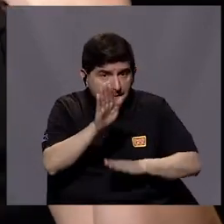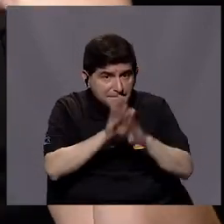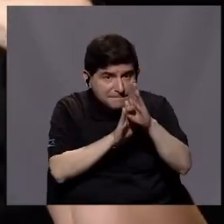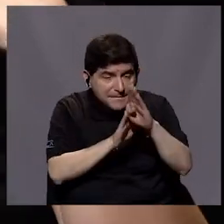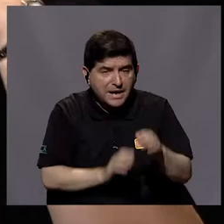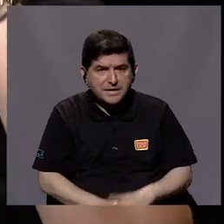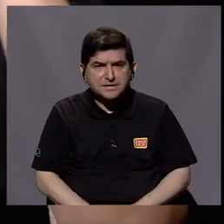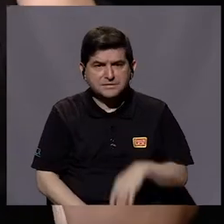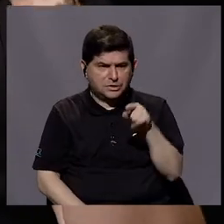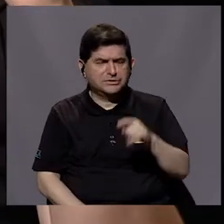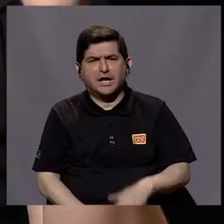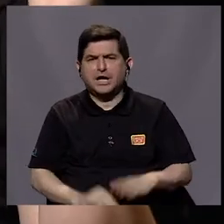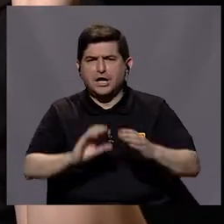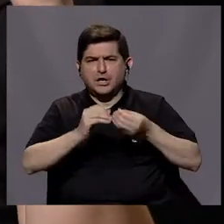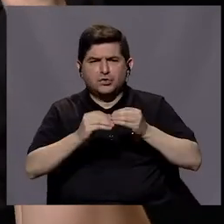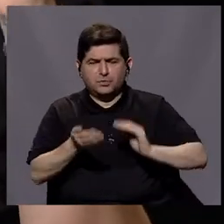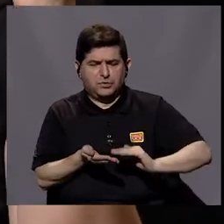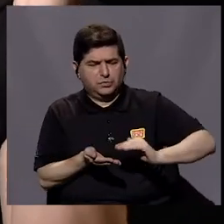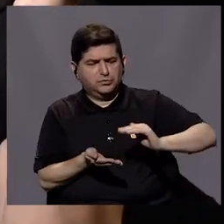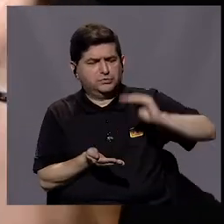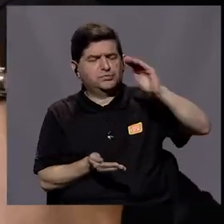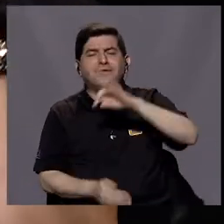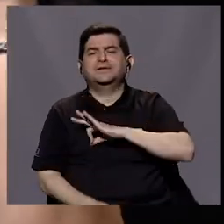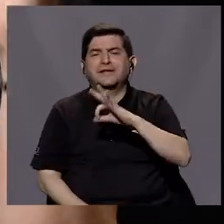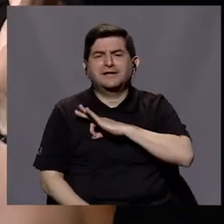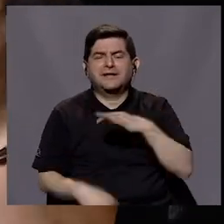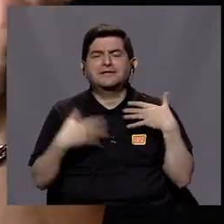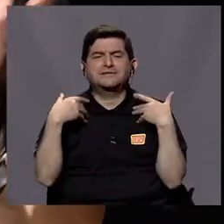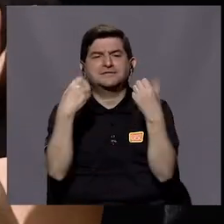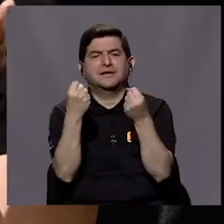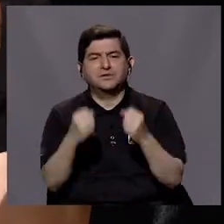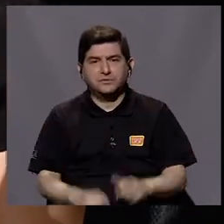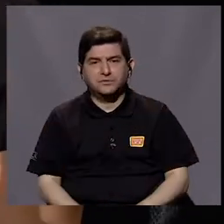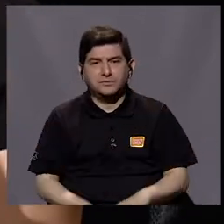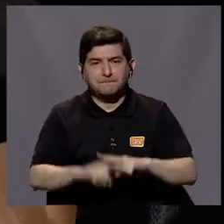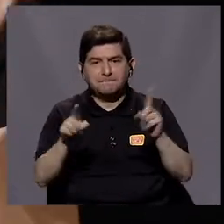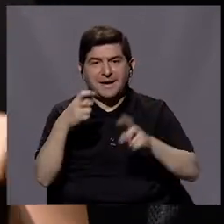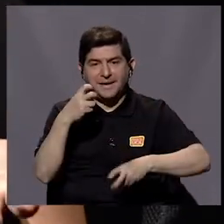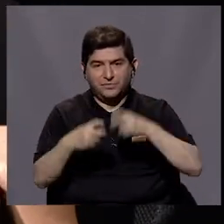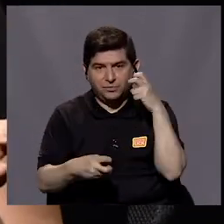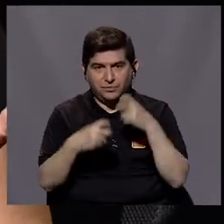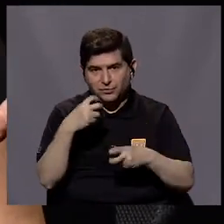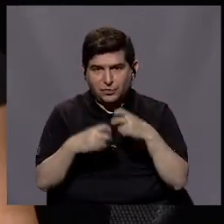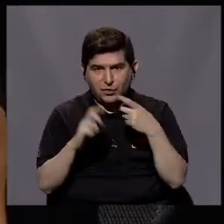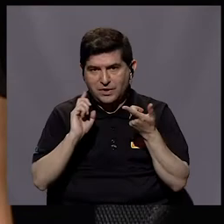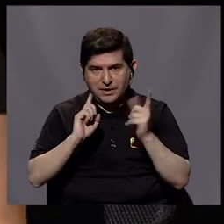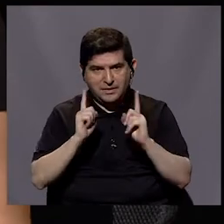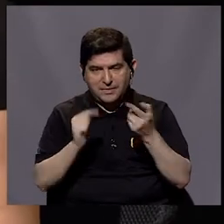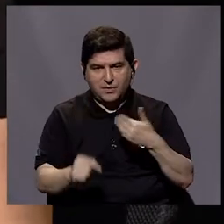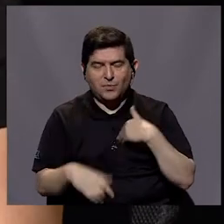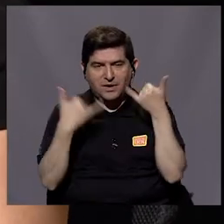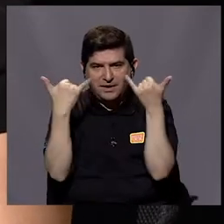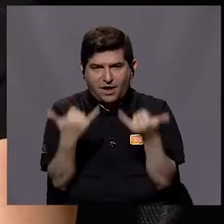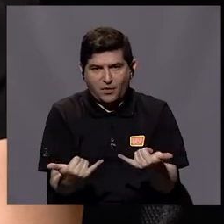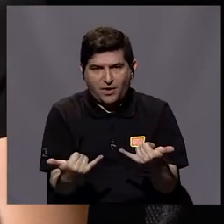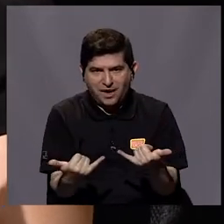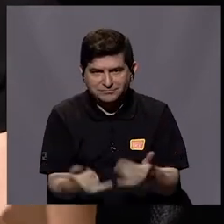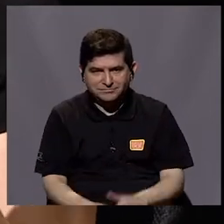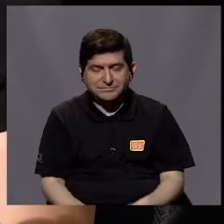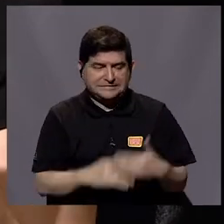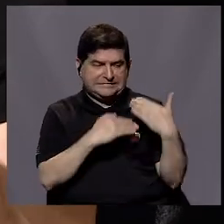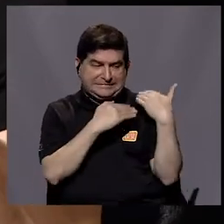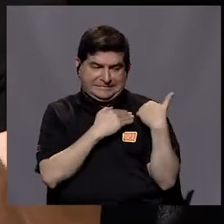desarrollo y se dispararon los índices de bienestar y de salud. ¿Cuál fue el problema? ¿Cuál es el problema que tenemos hoy?